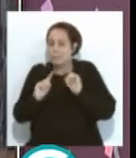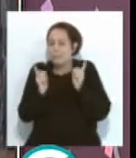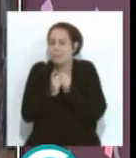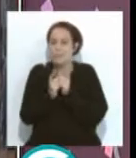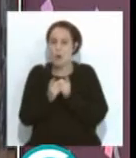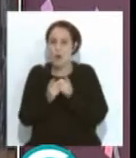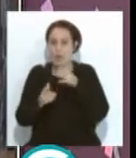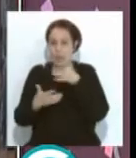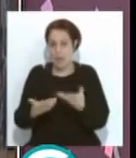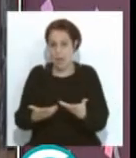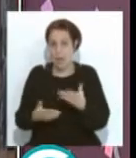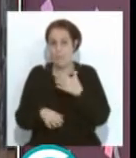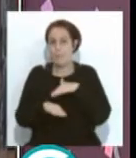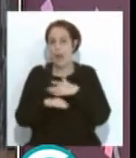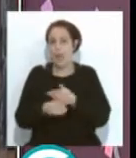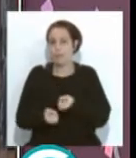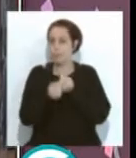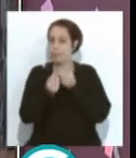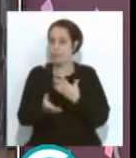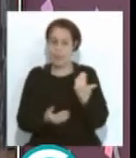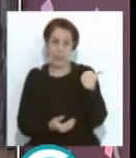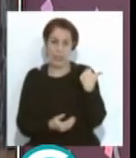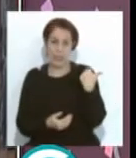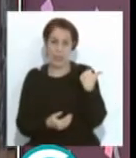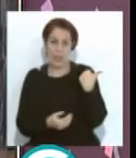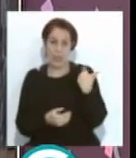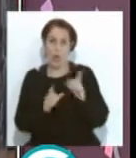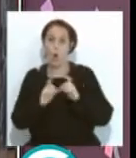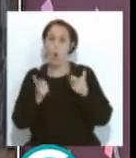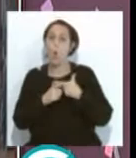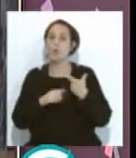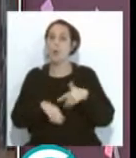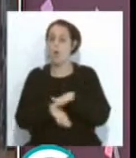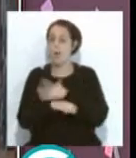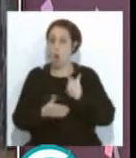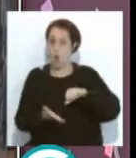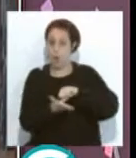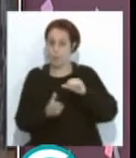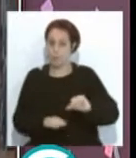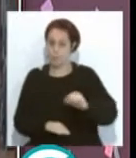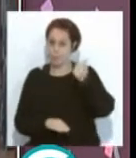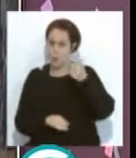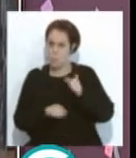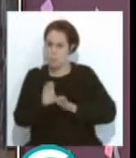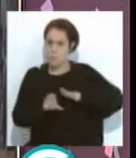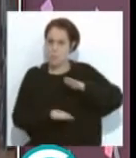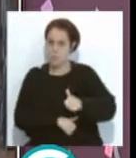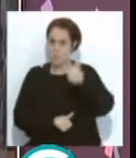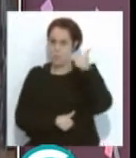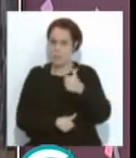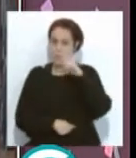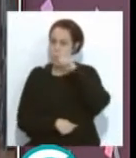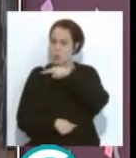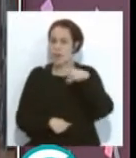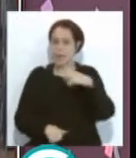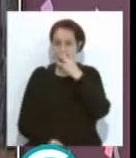actualidad al menos para contarles que muy recientemente en la última junta de gobierno local se ha aprobado un pasito más en ese museo del